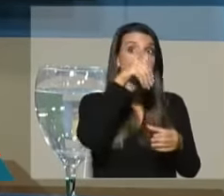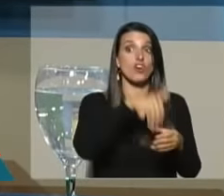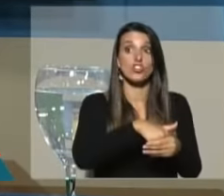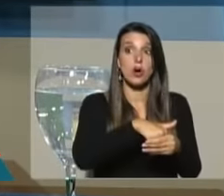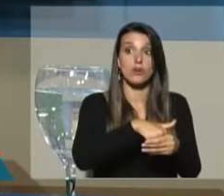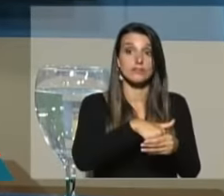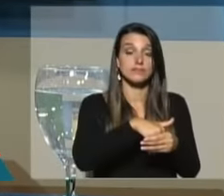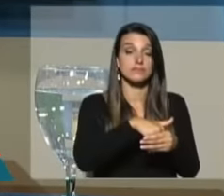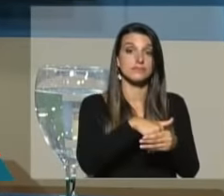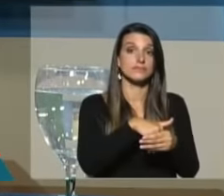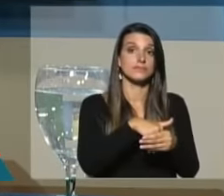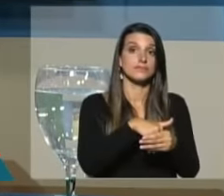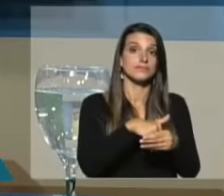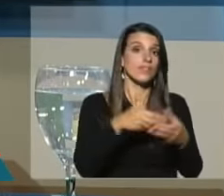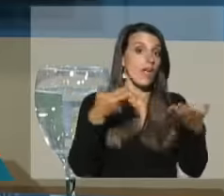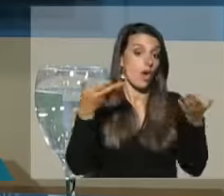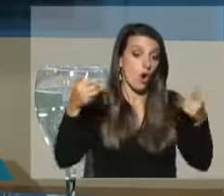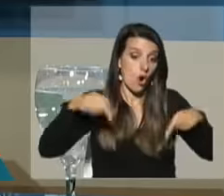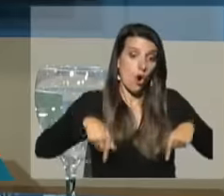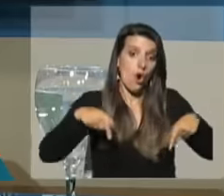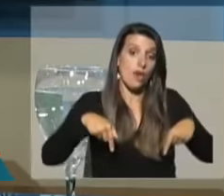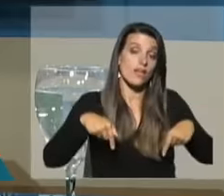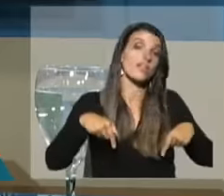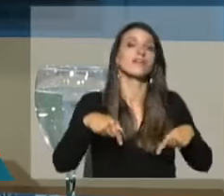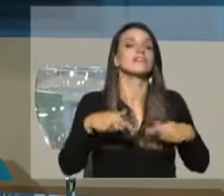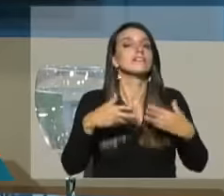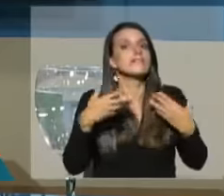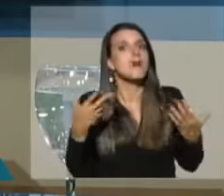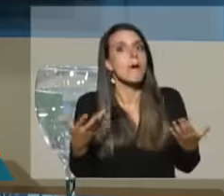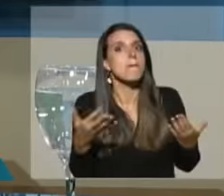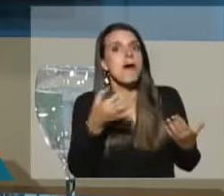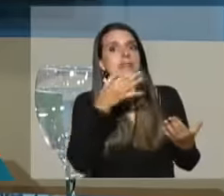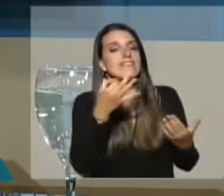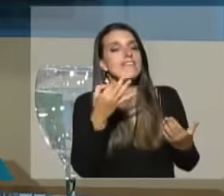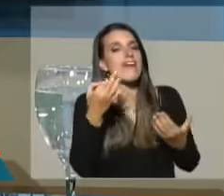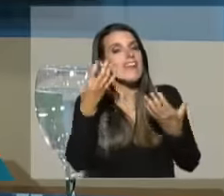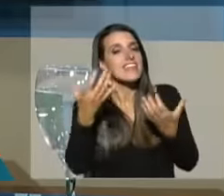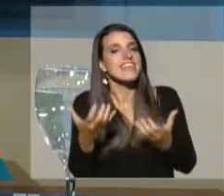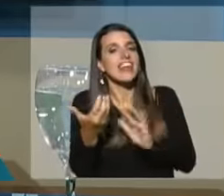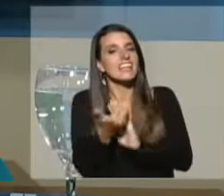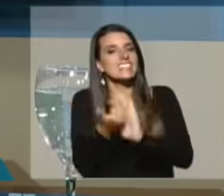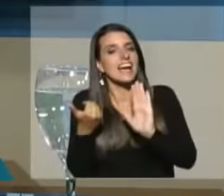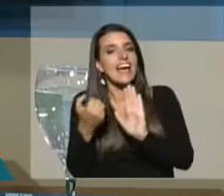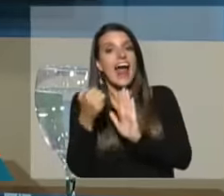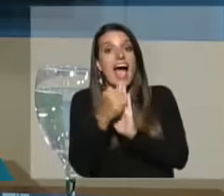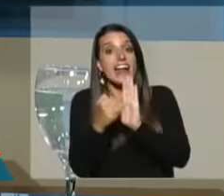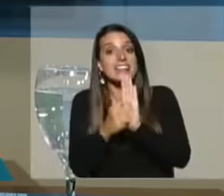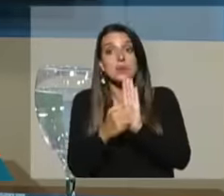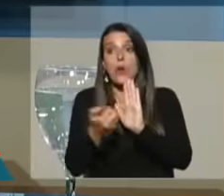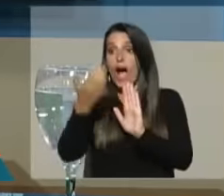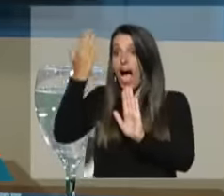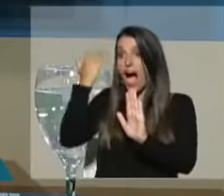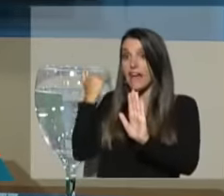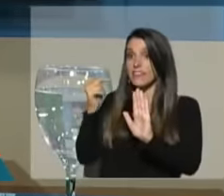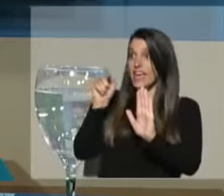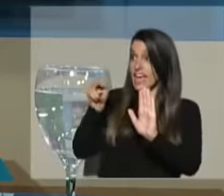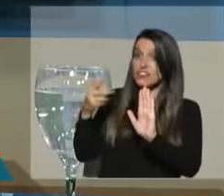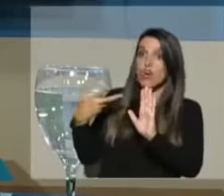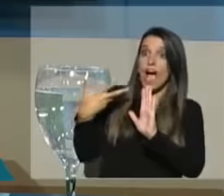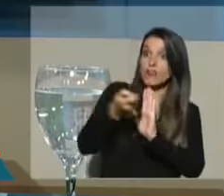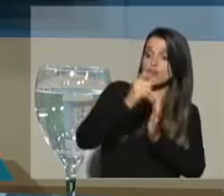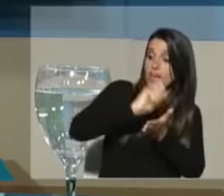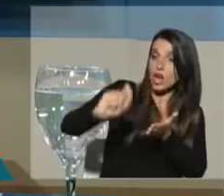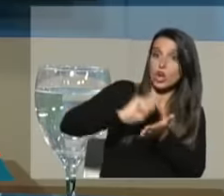favorablemente hoy se da hasta la paradoja que están pretendiendo derogar artículos que ellos ayudaron votaron en su